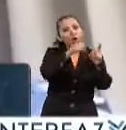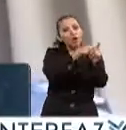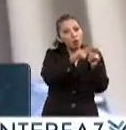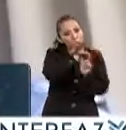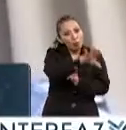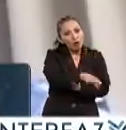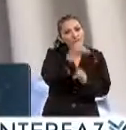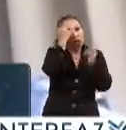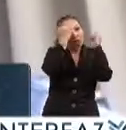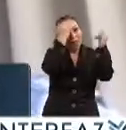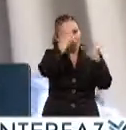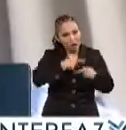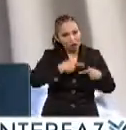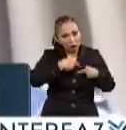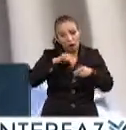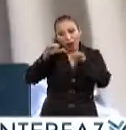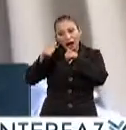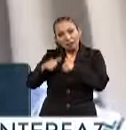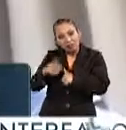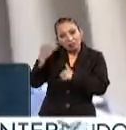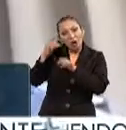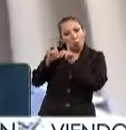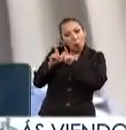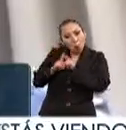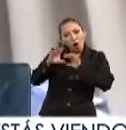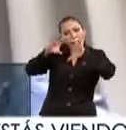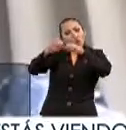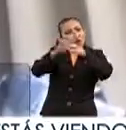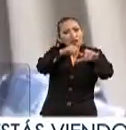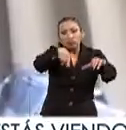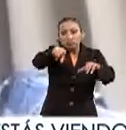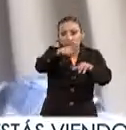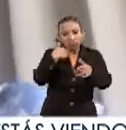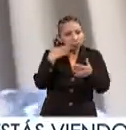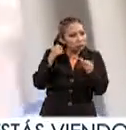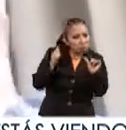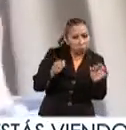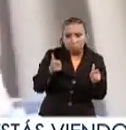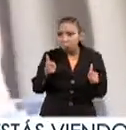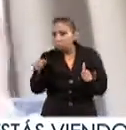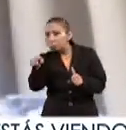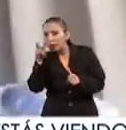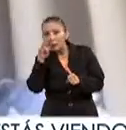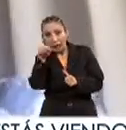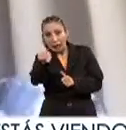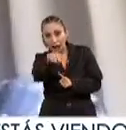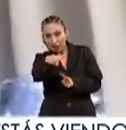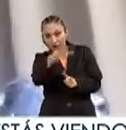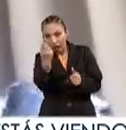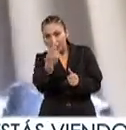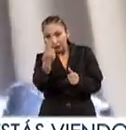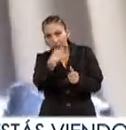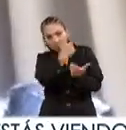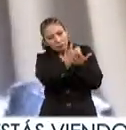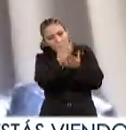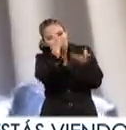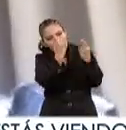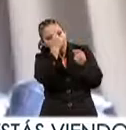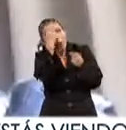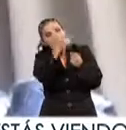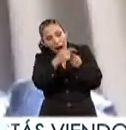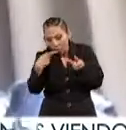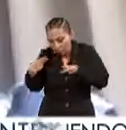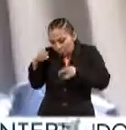colectivos de creadores de artistas con comunidades en general que justamente necesitan estas herramientas para